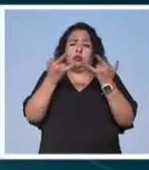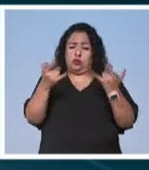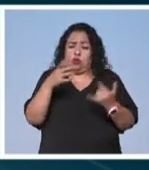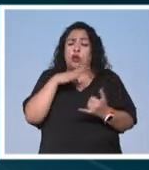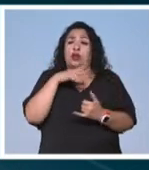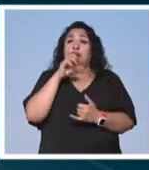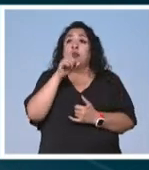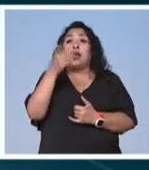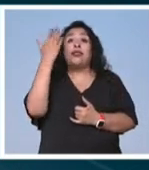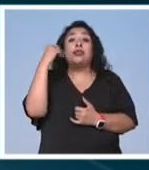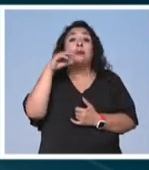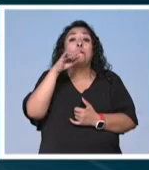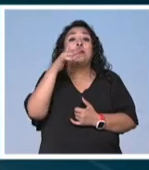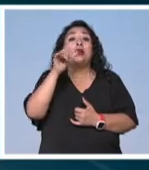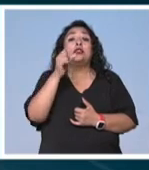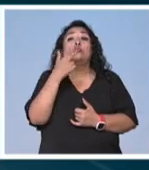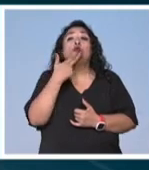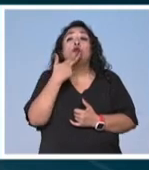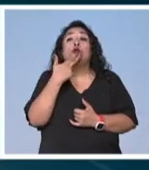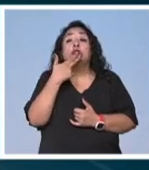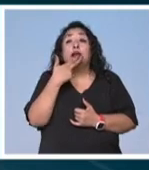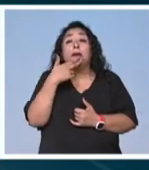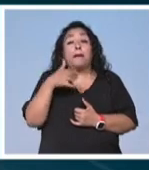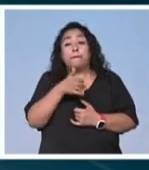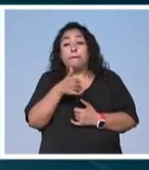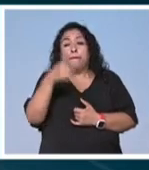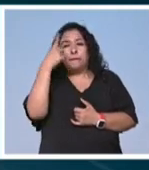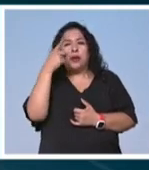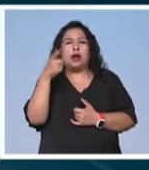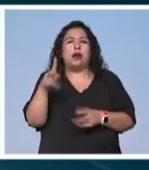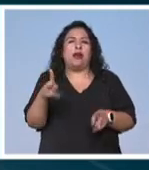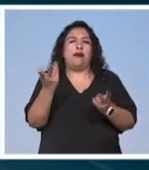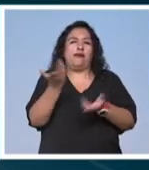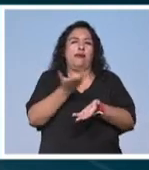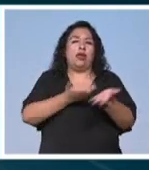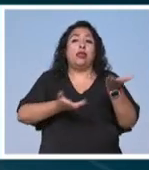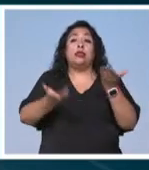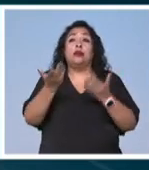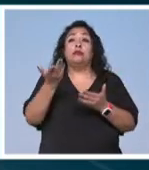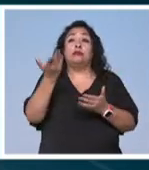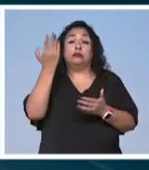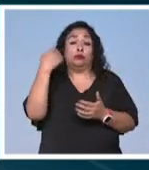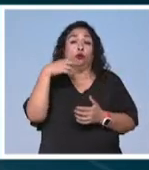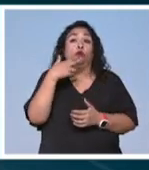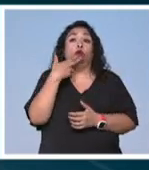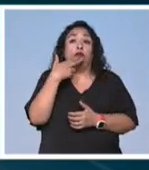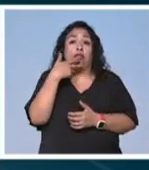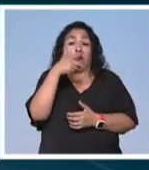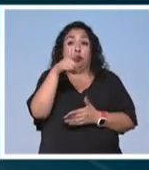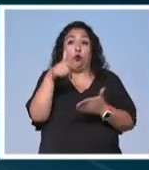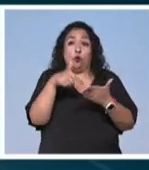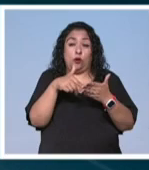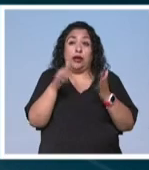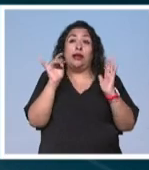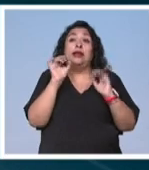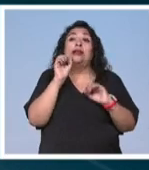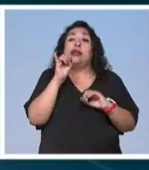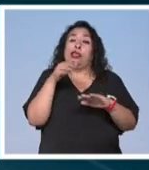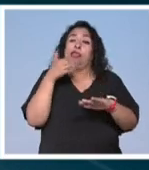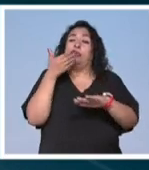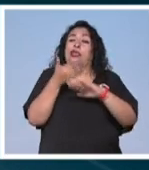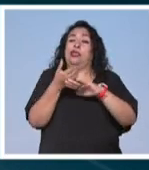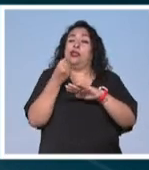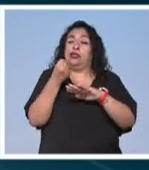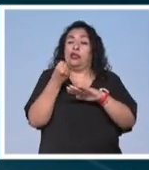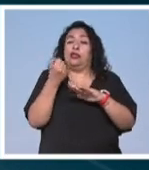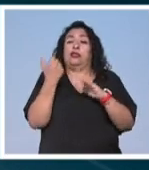hecho los mayas lo utilizaban como una ruta para el comercio y bueno desde entonces se utilizaban estos lugares por supuesto lo que ha afectado